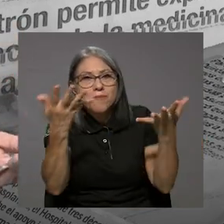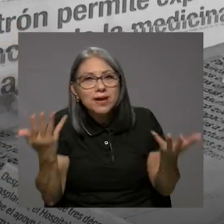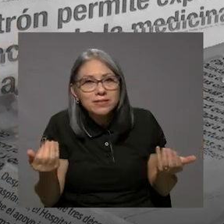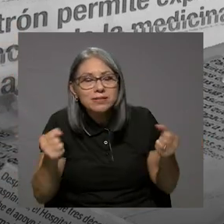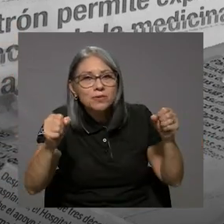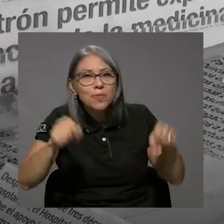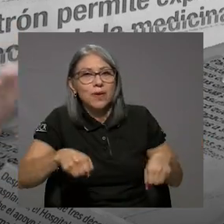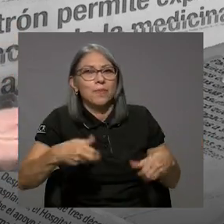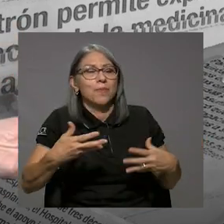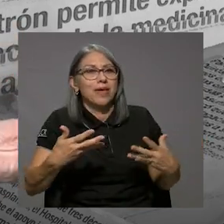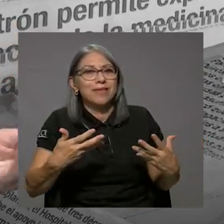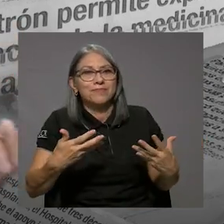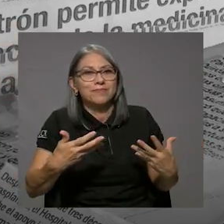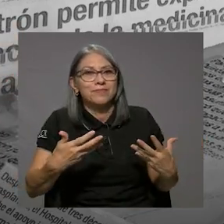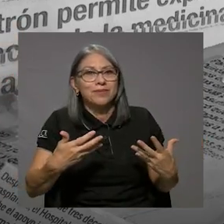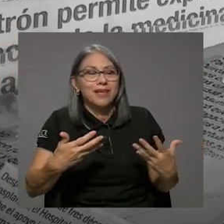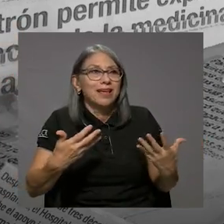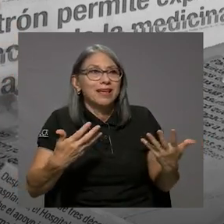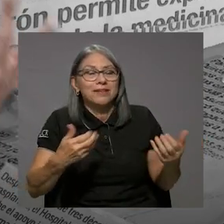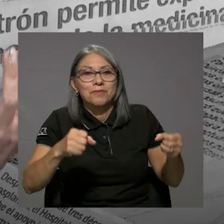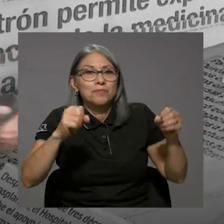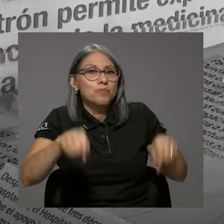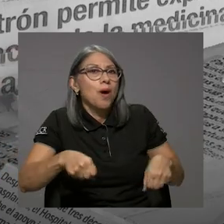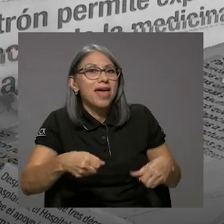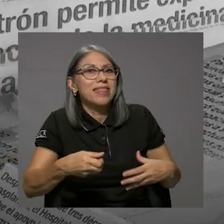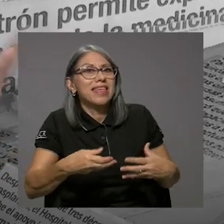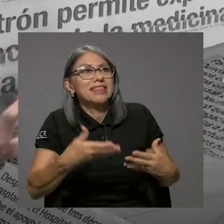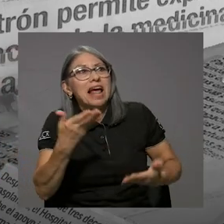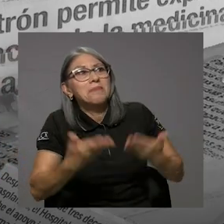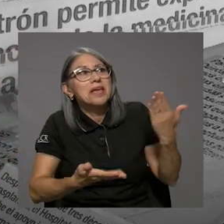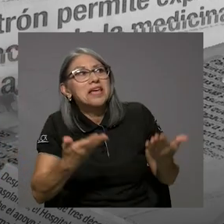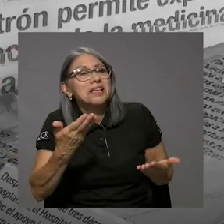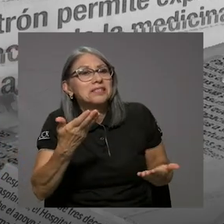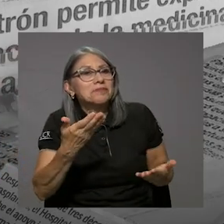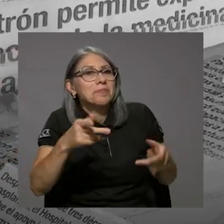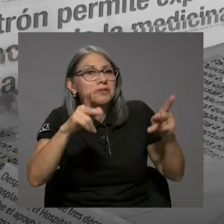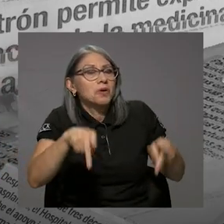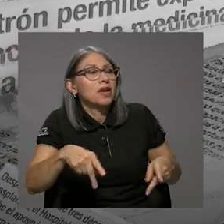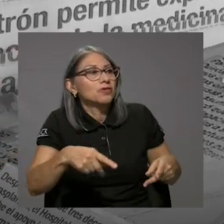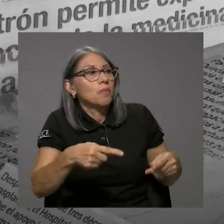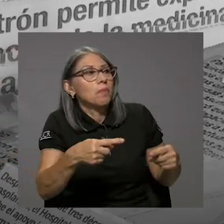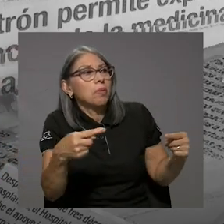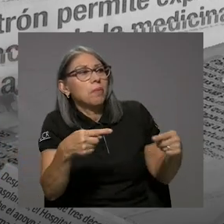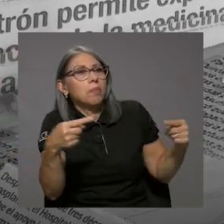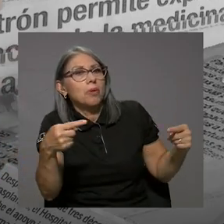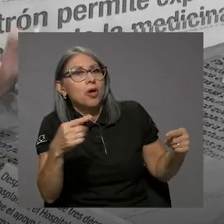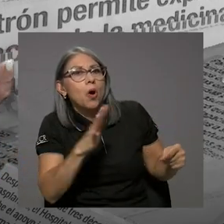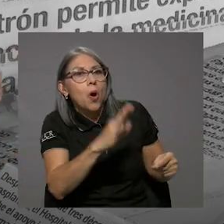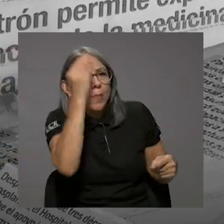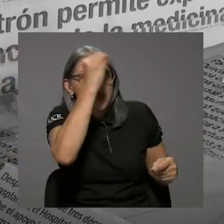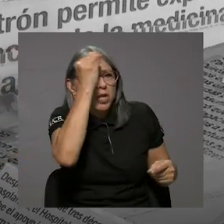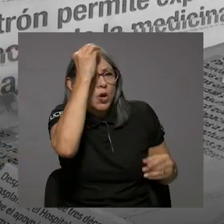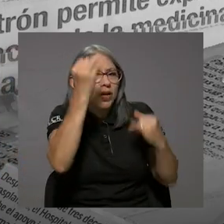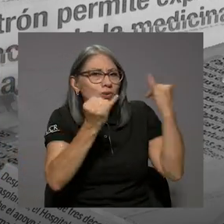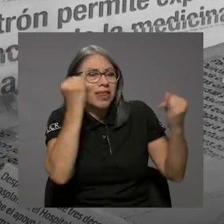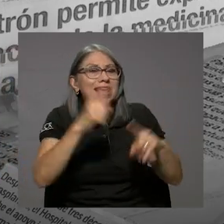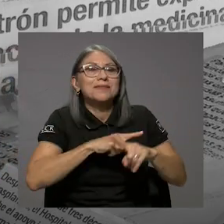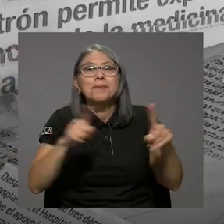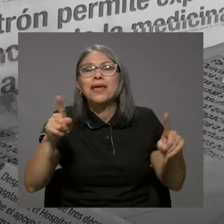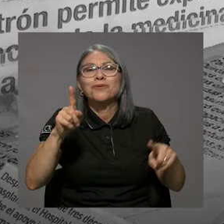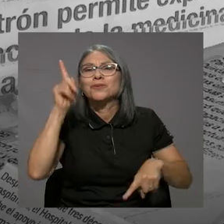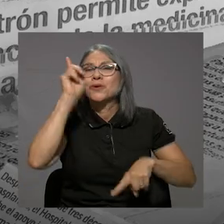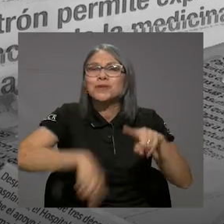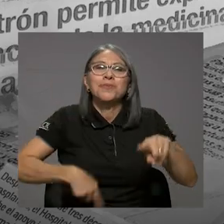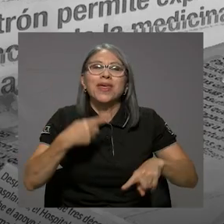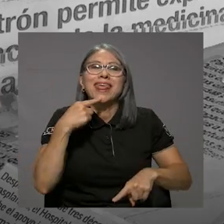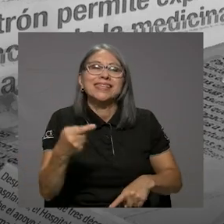porque, bueno, pueden objetarle posiciones, ideas que ella tenga, pero nadie